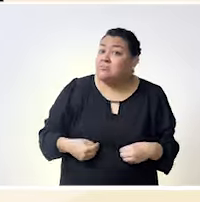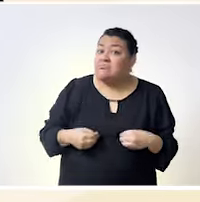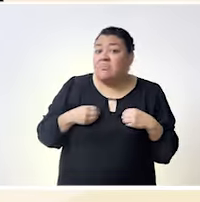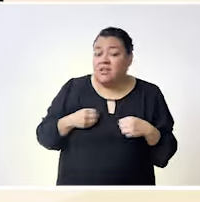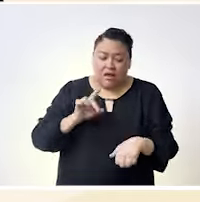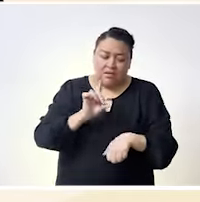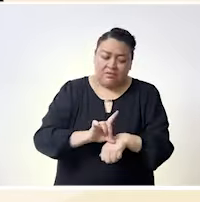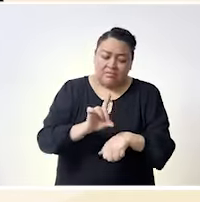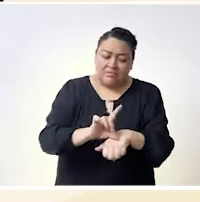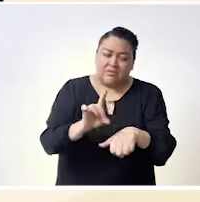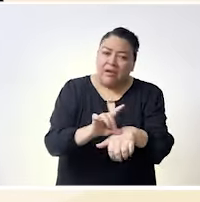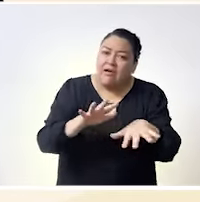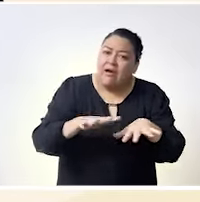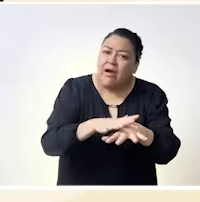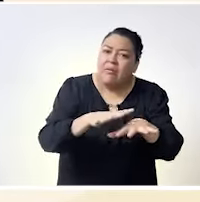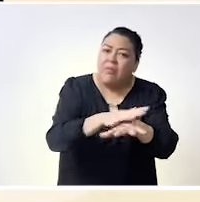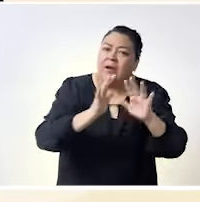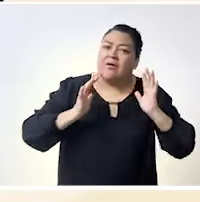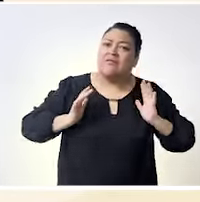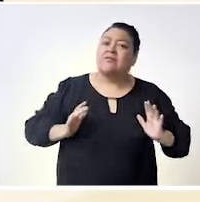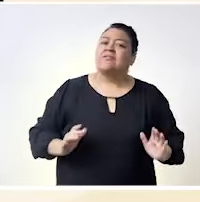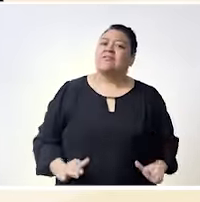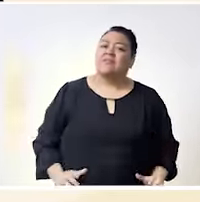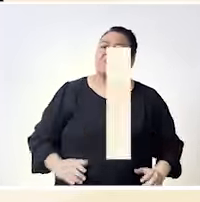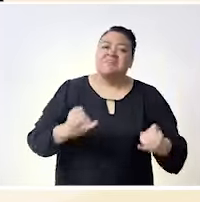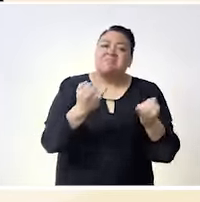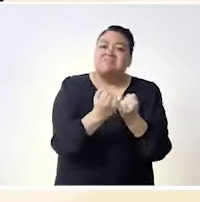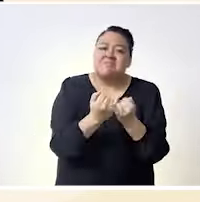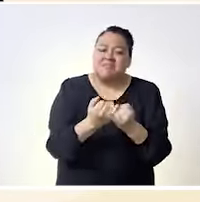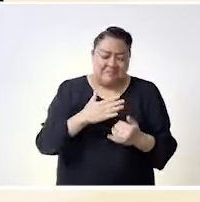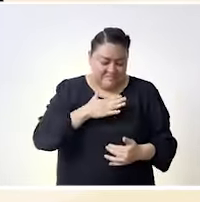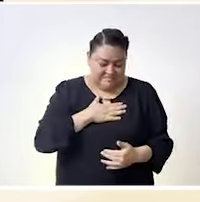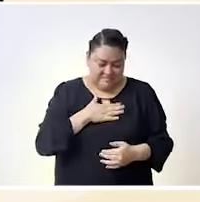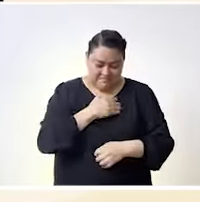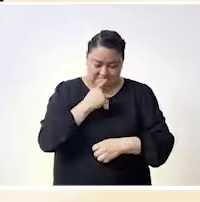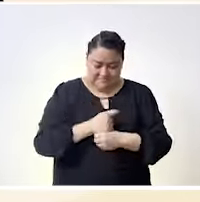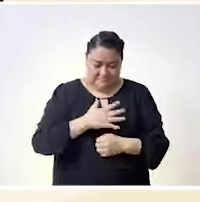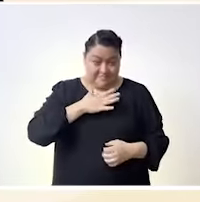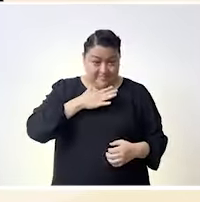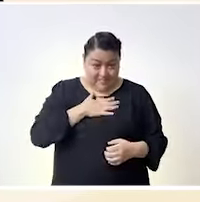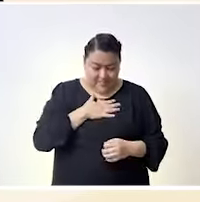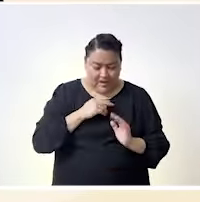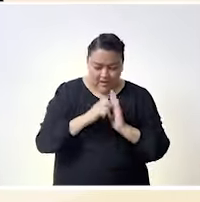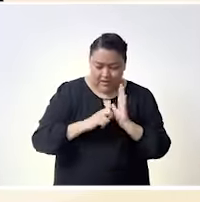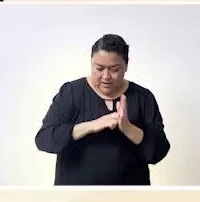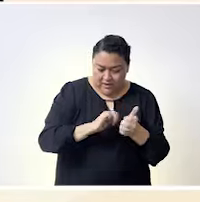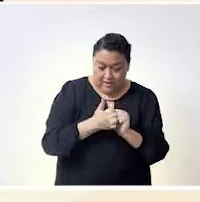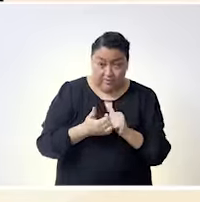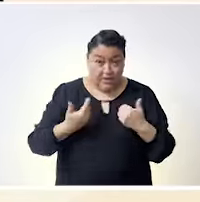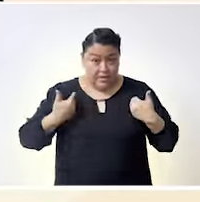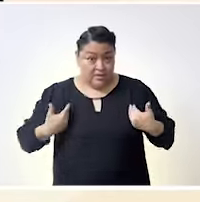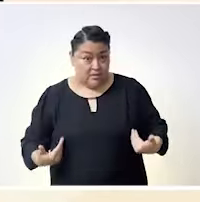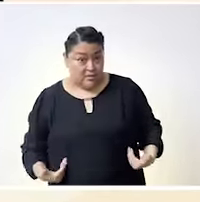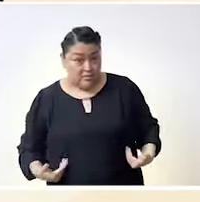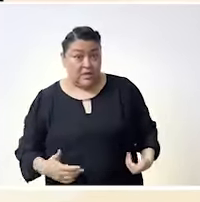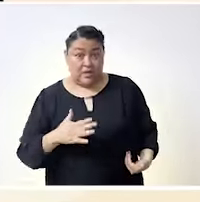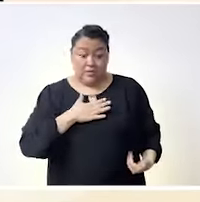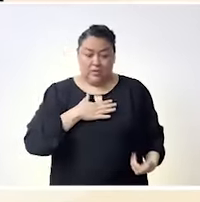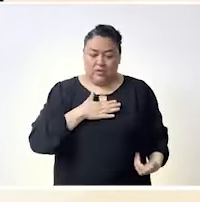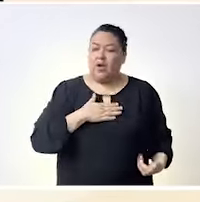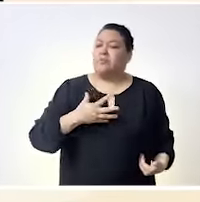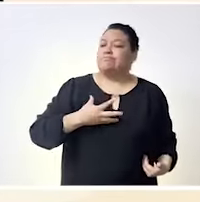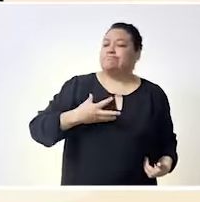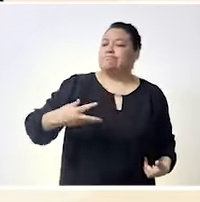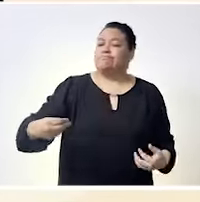porque eso es lo que somos y estamos totalmente en la construcción primero desde nosotras porque nosotras somos